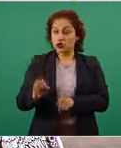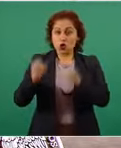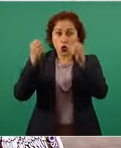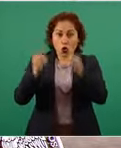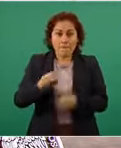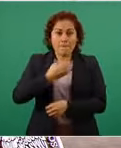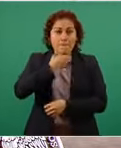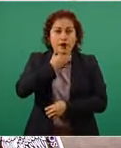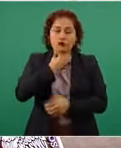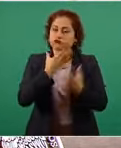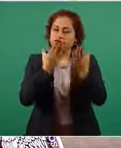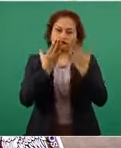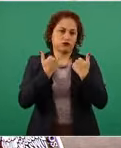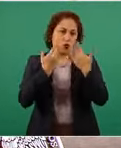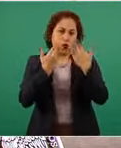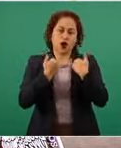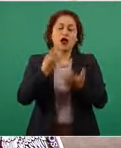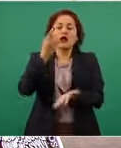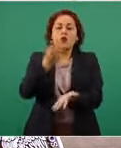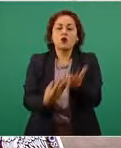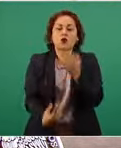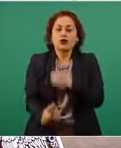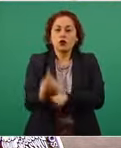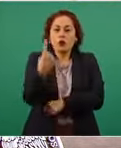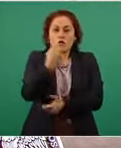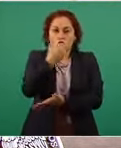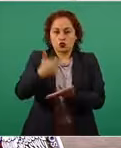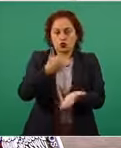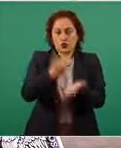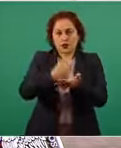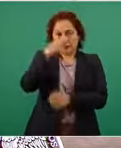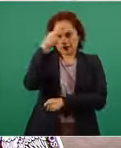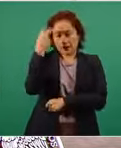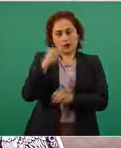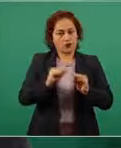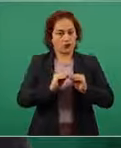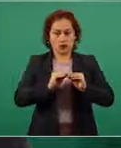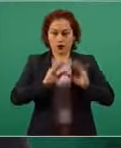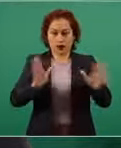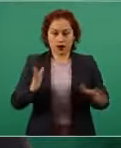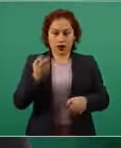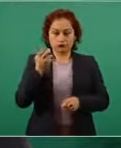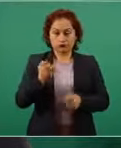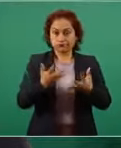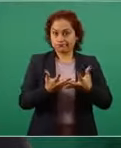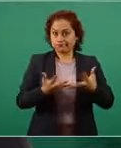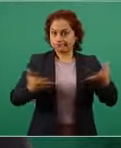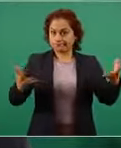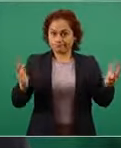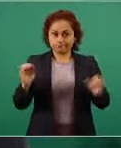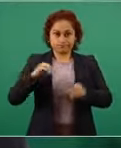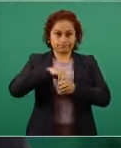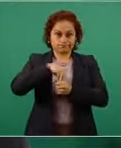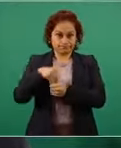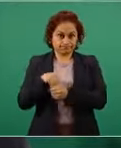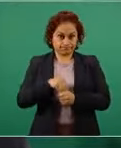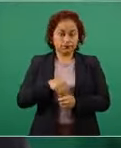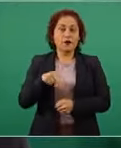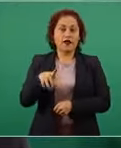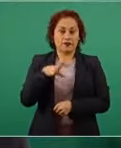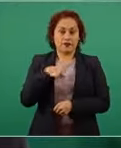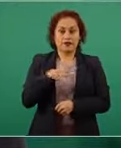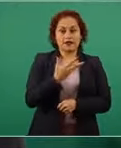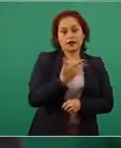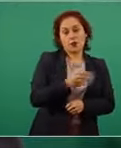Sólo uno de ellos, la Ciudad de México, que es la más grande de la zona conurbada, entre el 50 y